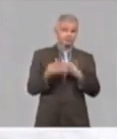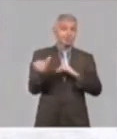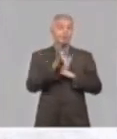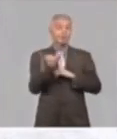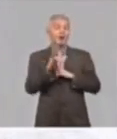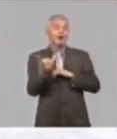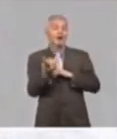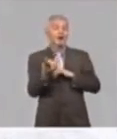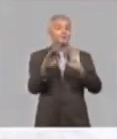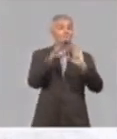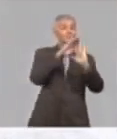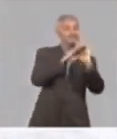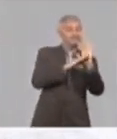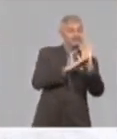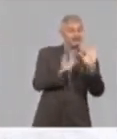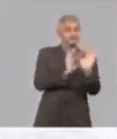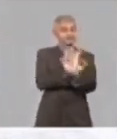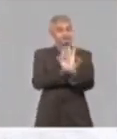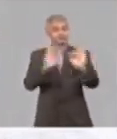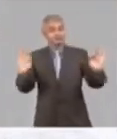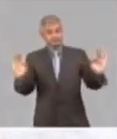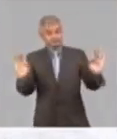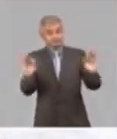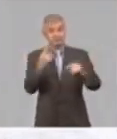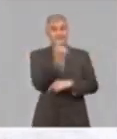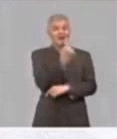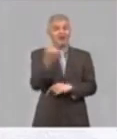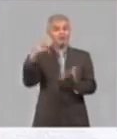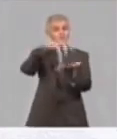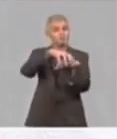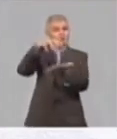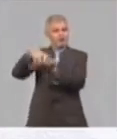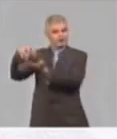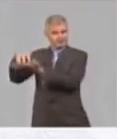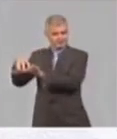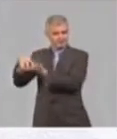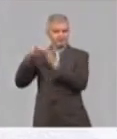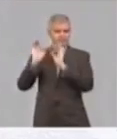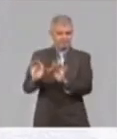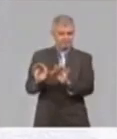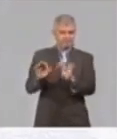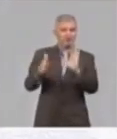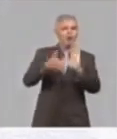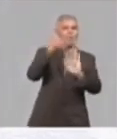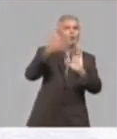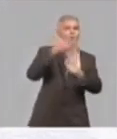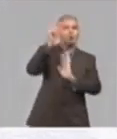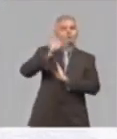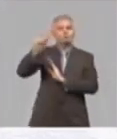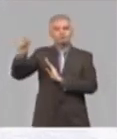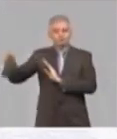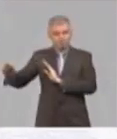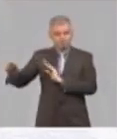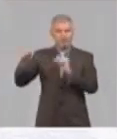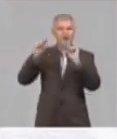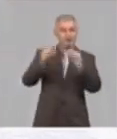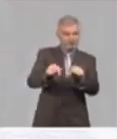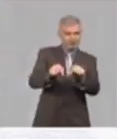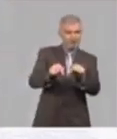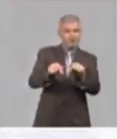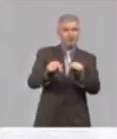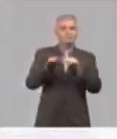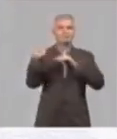integralmente en todos estos lugares. Ahora, los constructores han participado acondicionando los